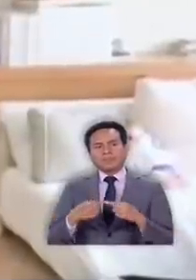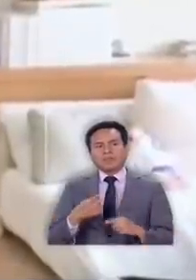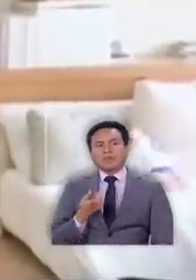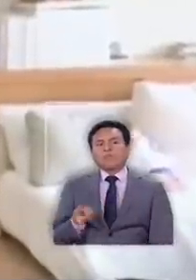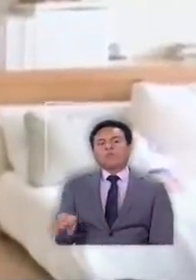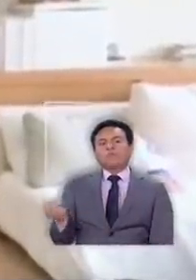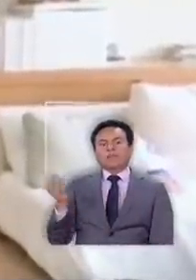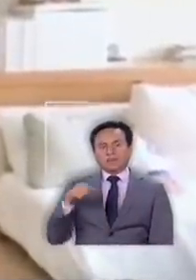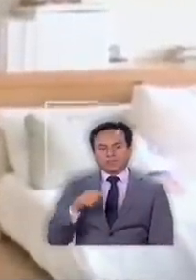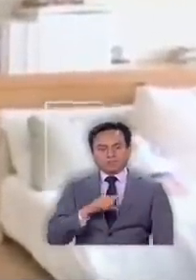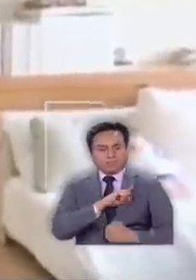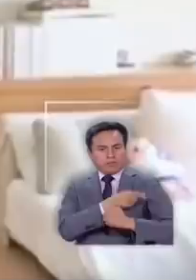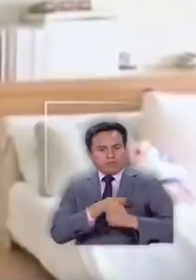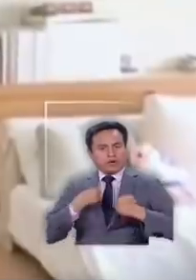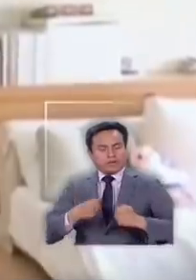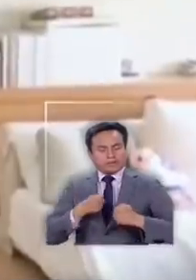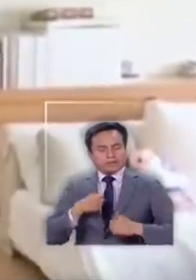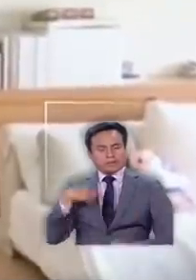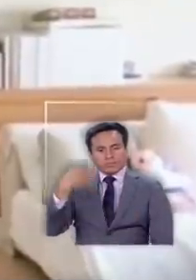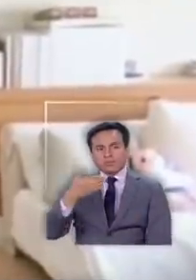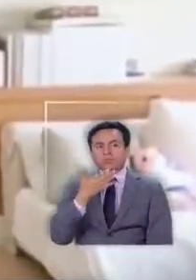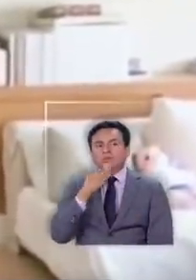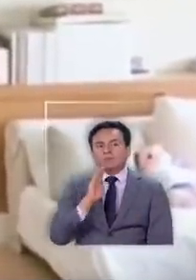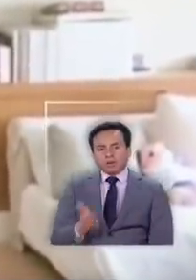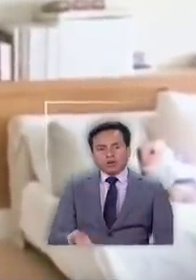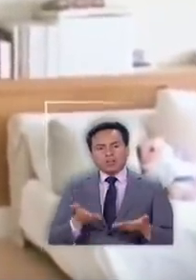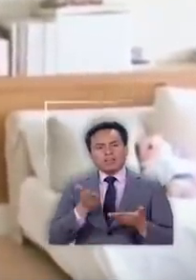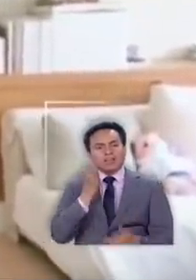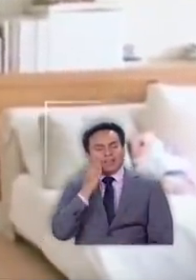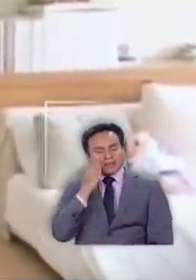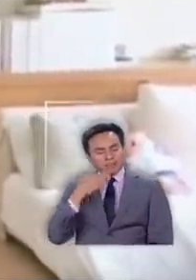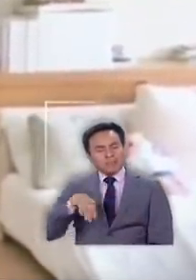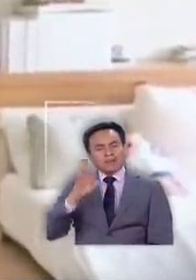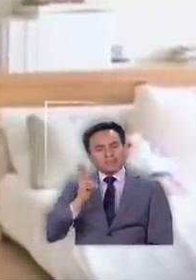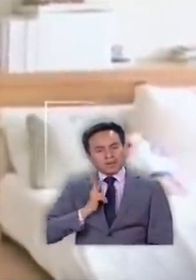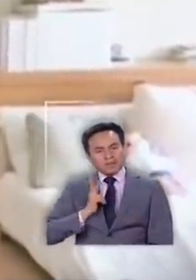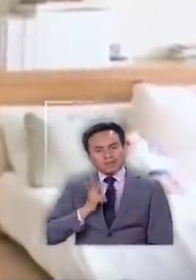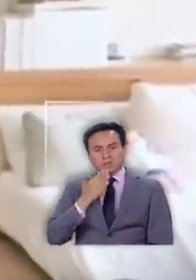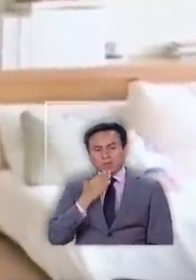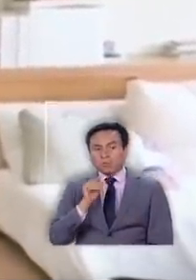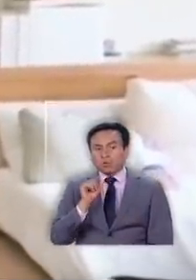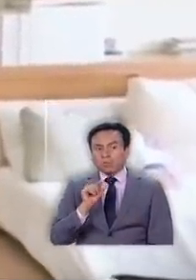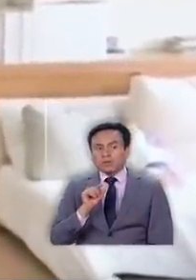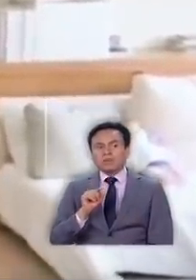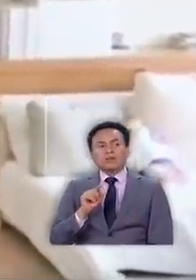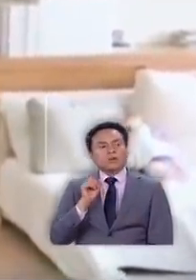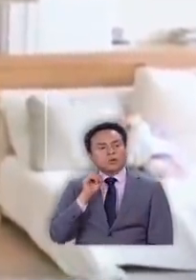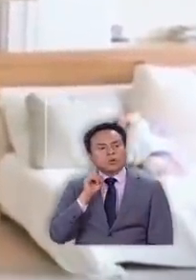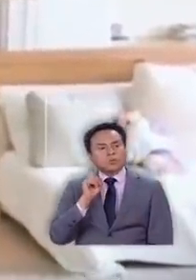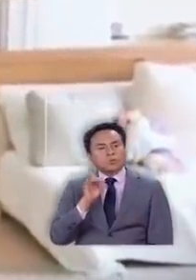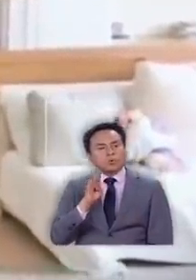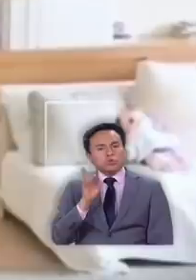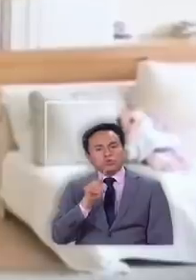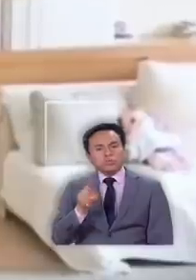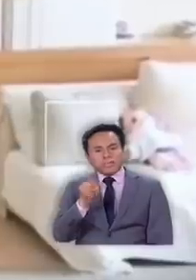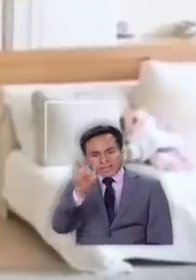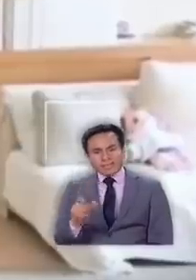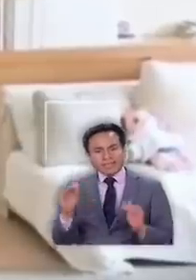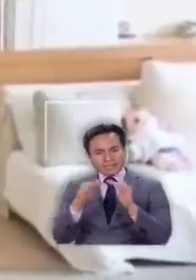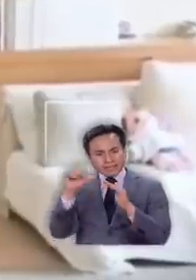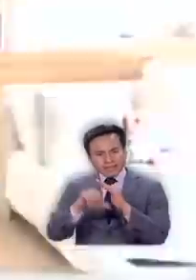volveremos de esto más fuertes mejores más amables y un poco más gordos quédense en casa